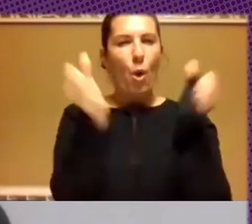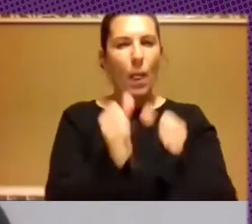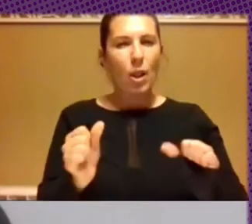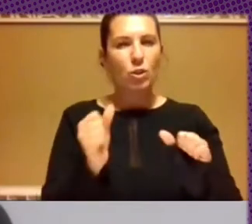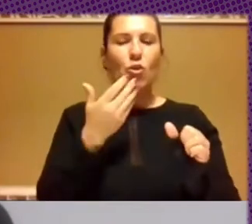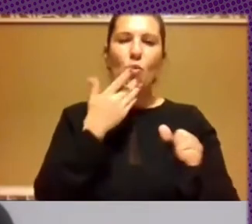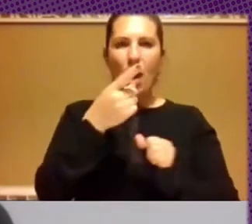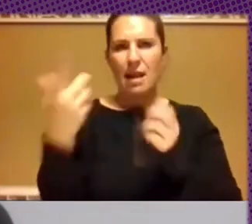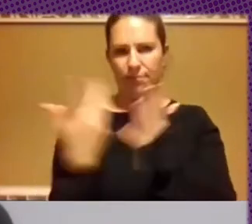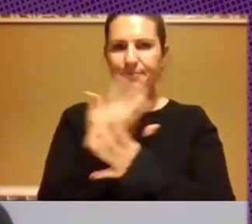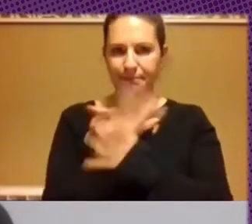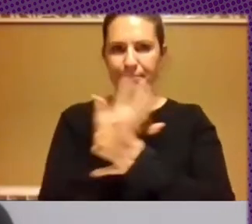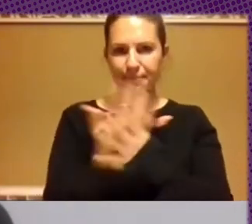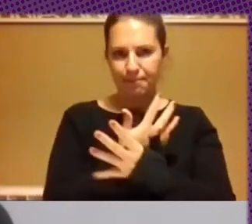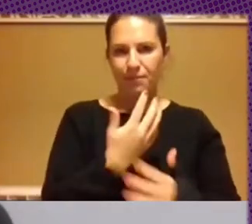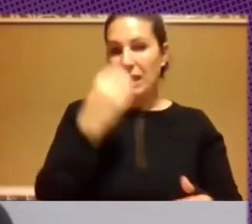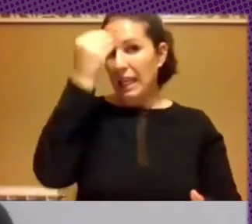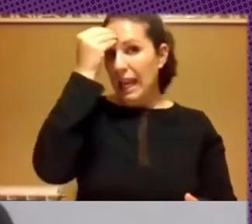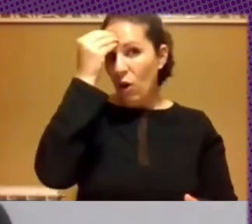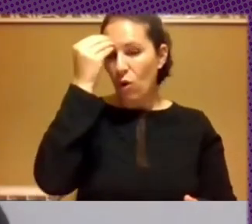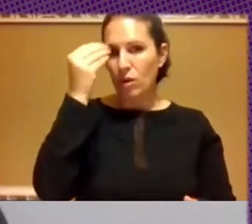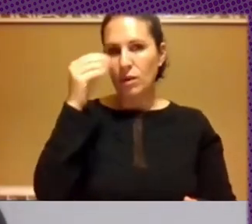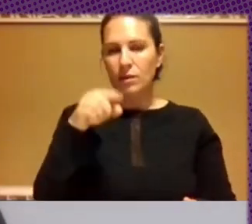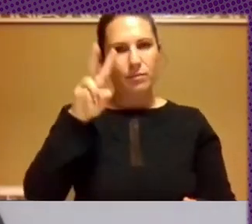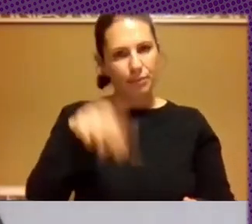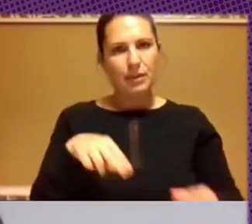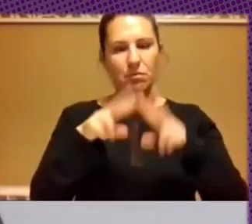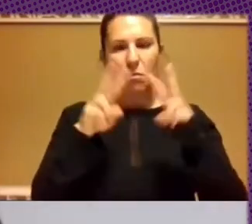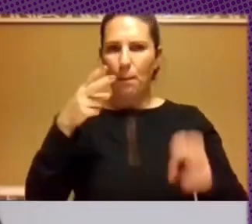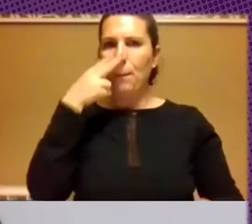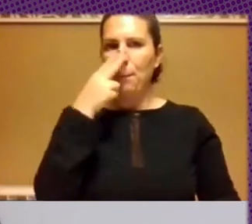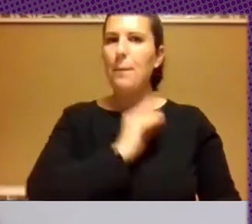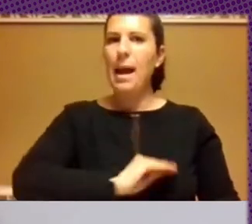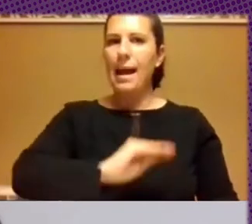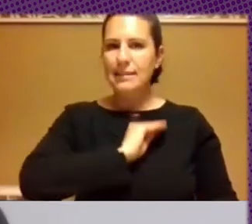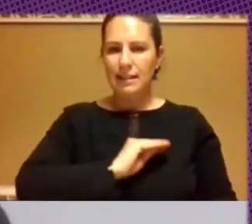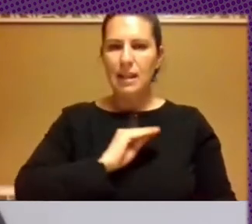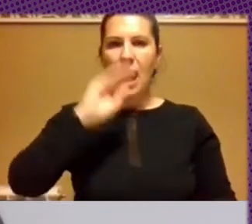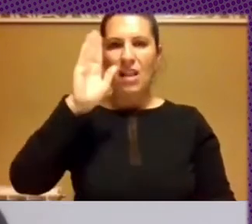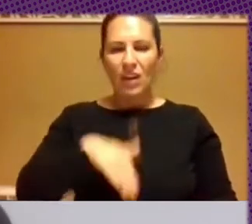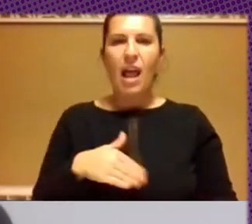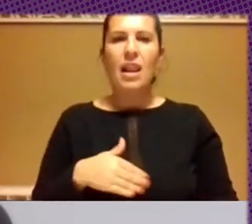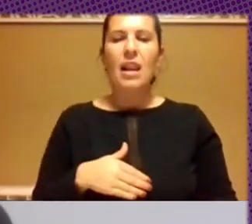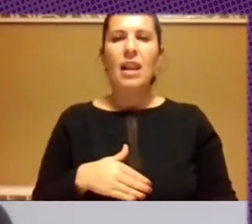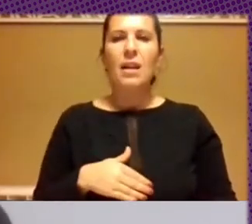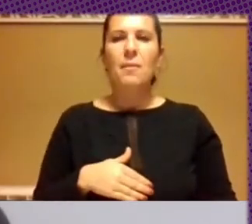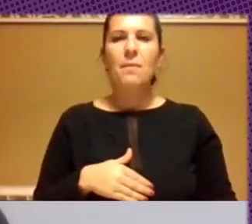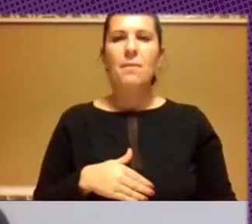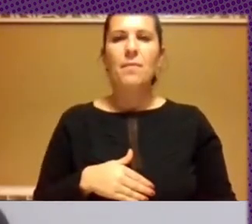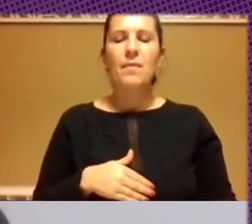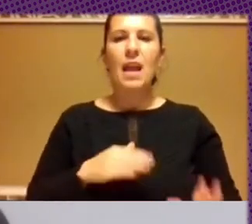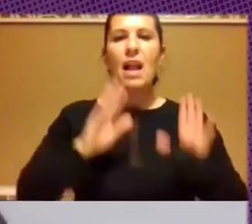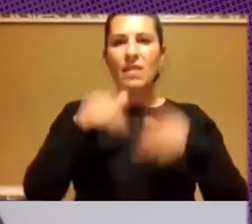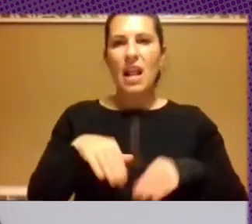a explicar que creo que, bueno, es bastante interesante y yo creo que desmonta un poco el, el,